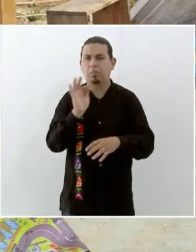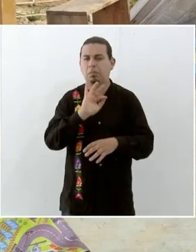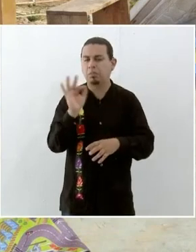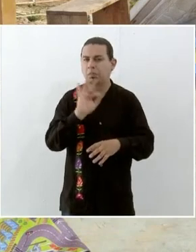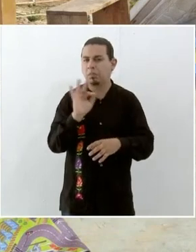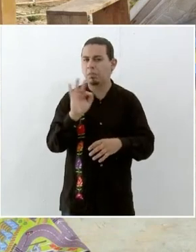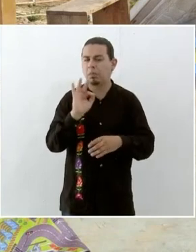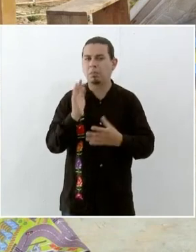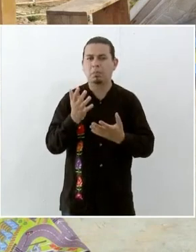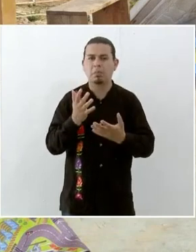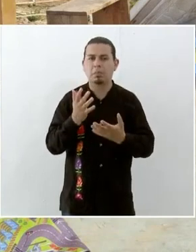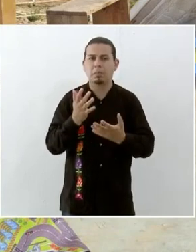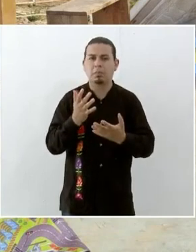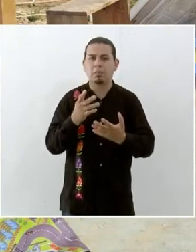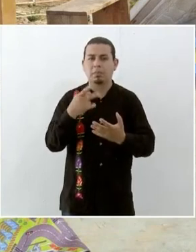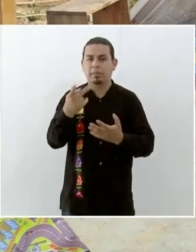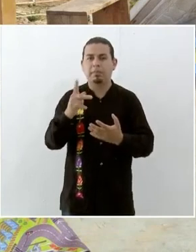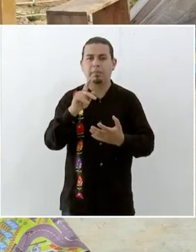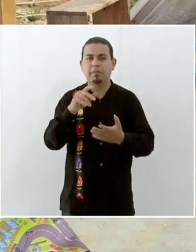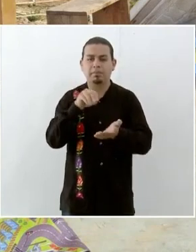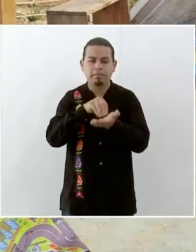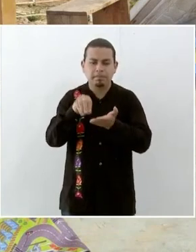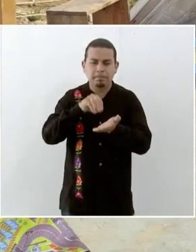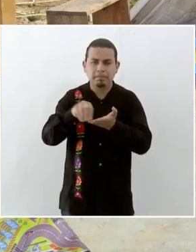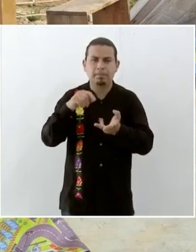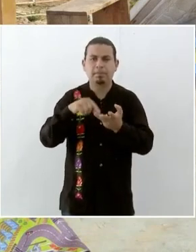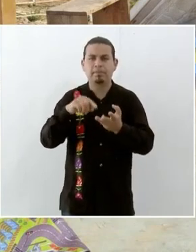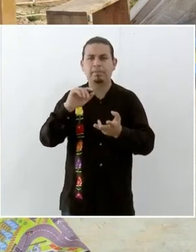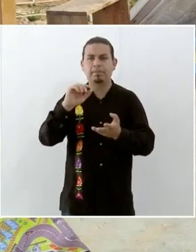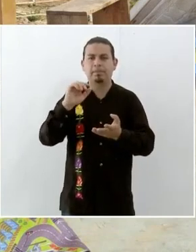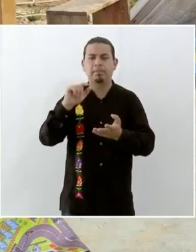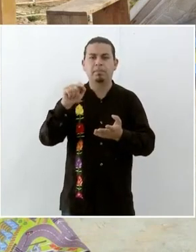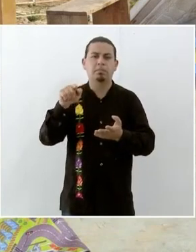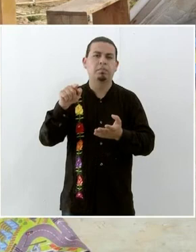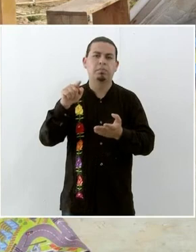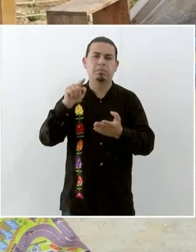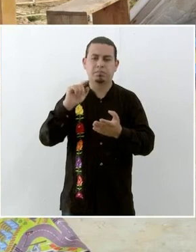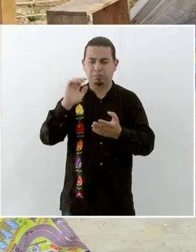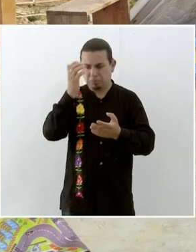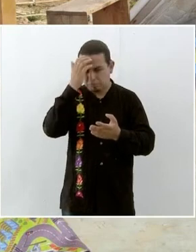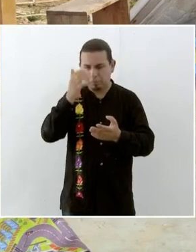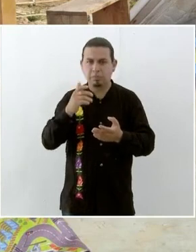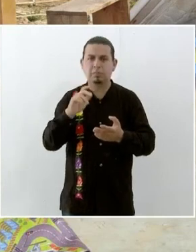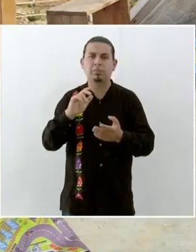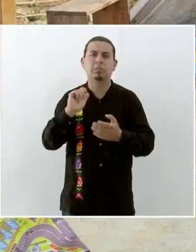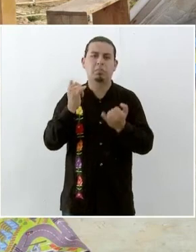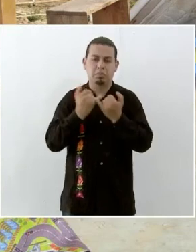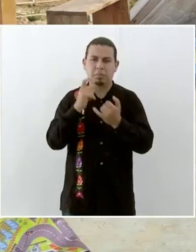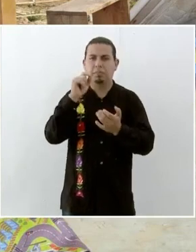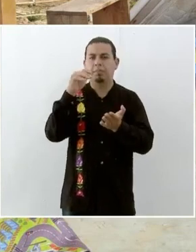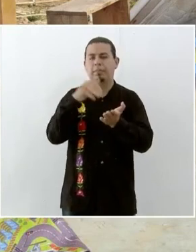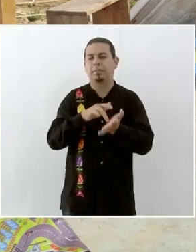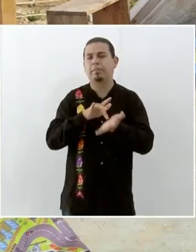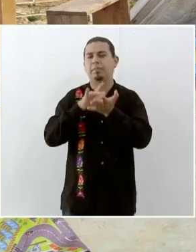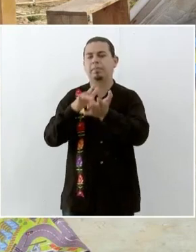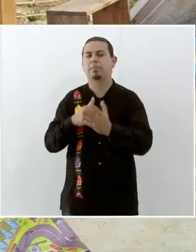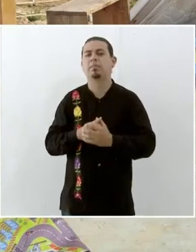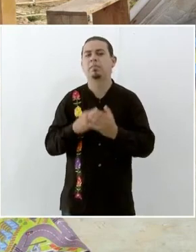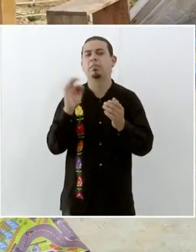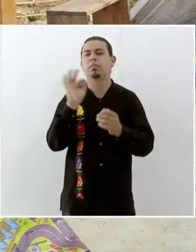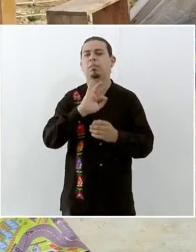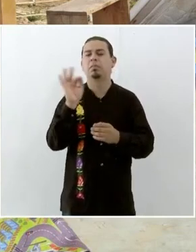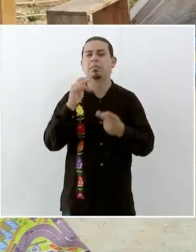en su ganado porcino, caprino, ovino en estas categorías, 15 mil pesos y quienes hayan tenido una